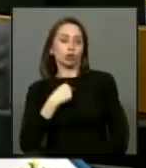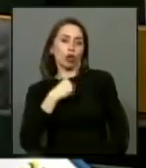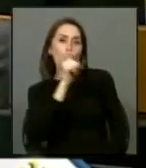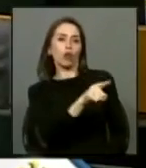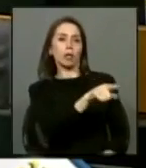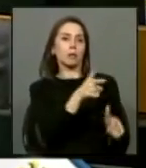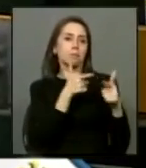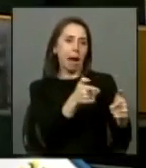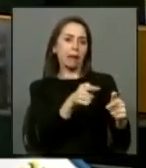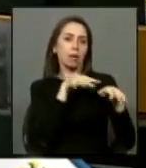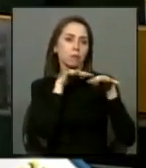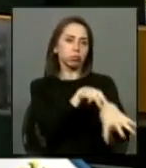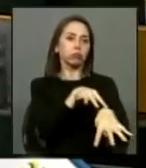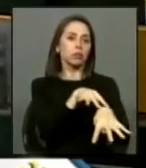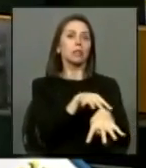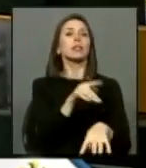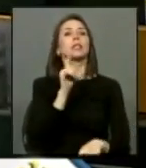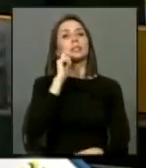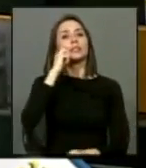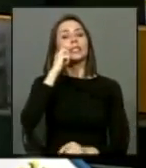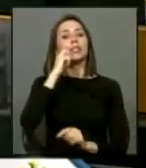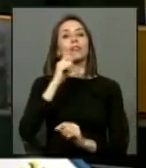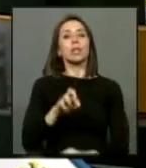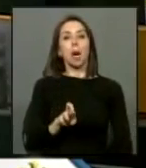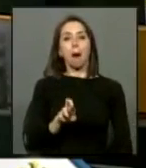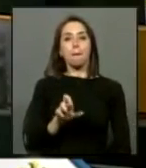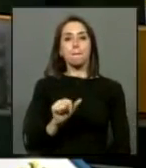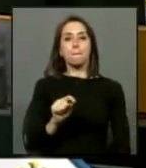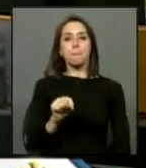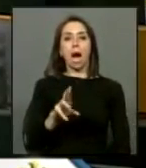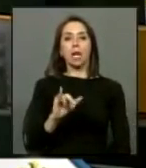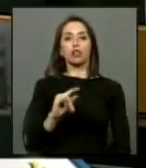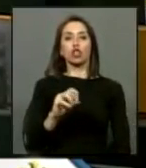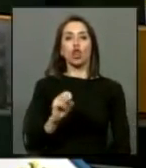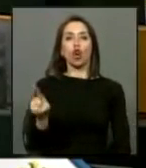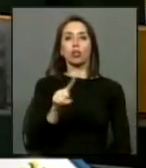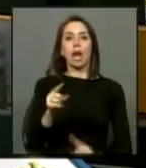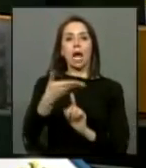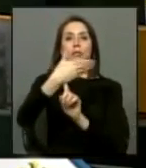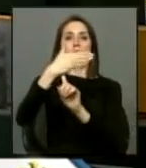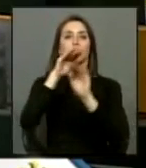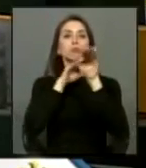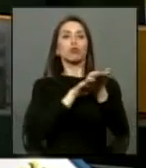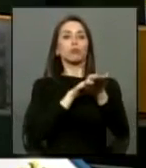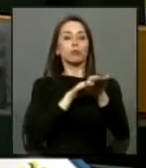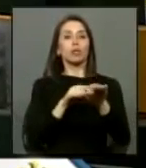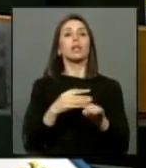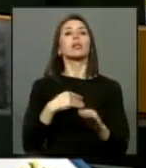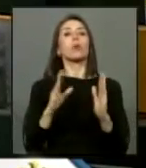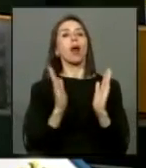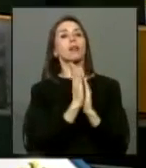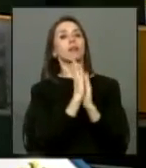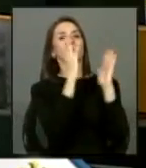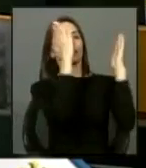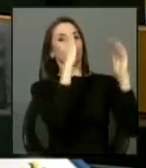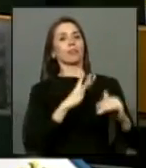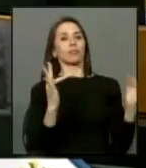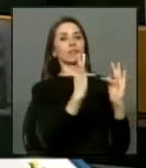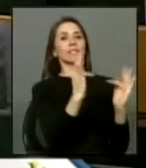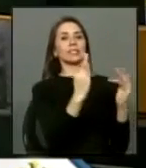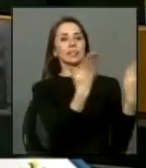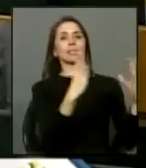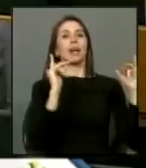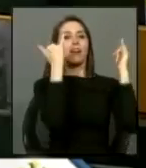son patriotas patriotas a los que debemos nosotros festinar en las fiestas